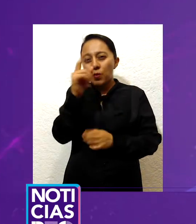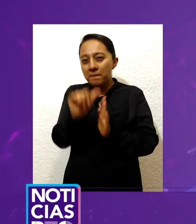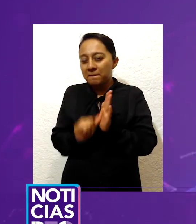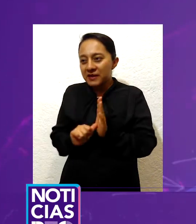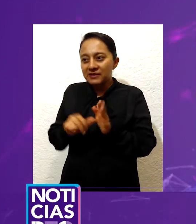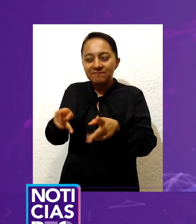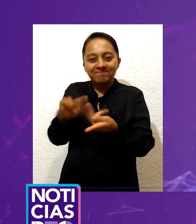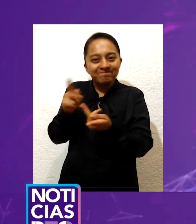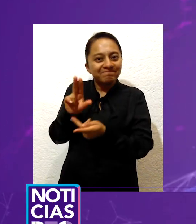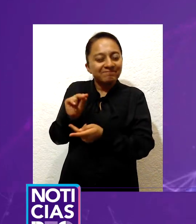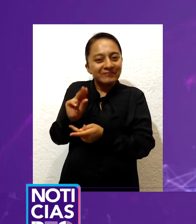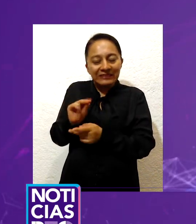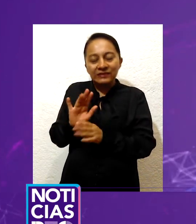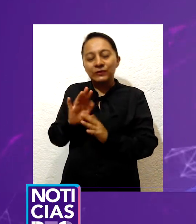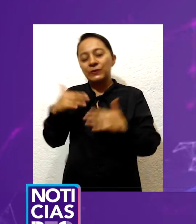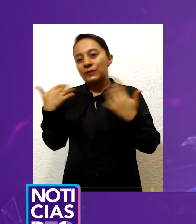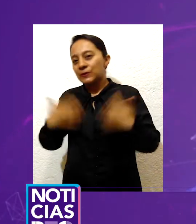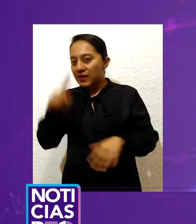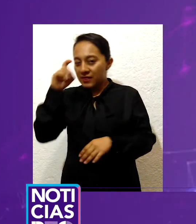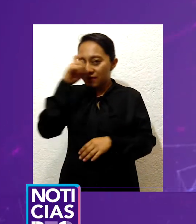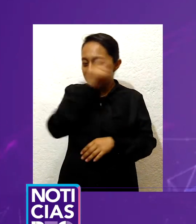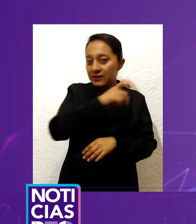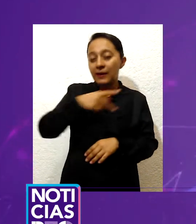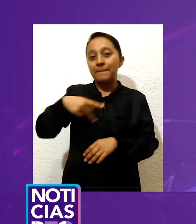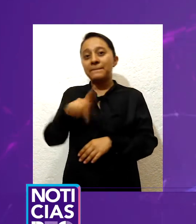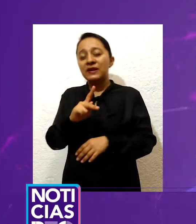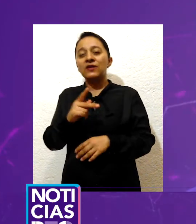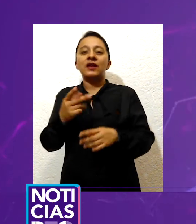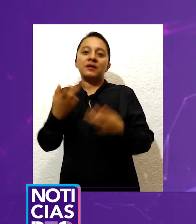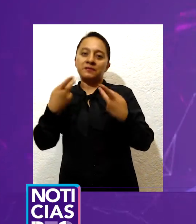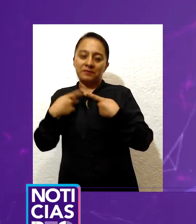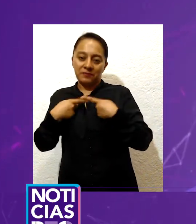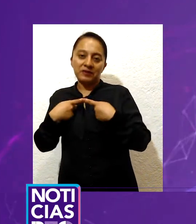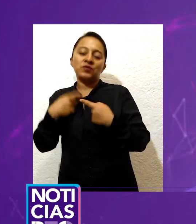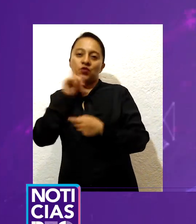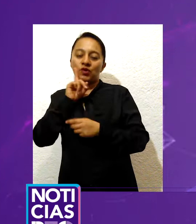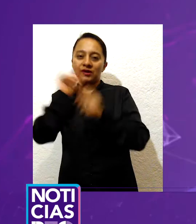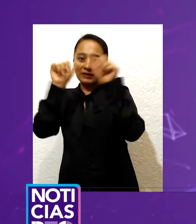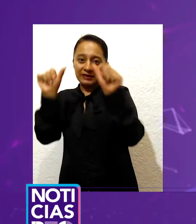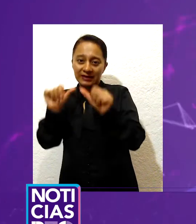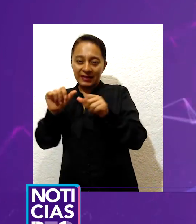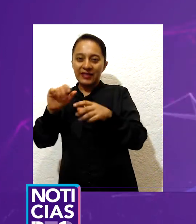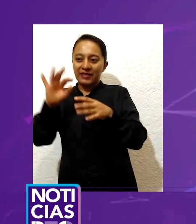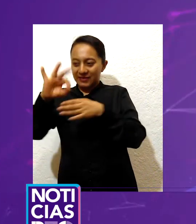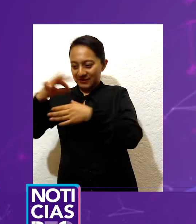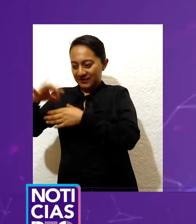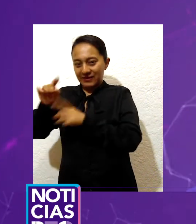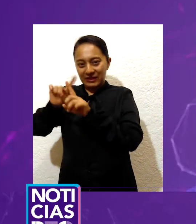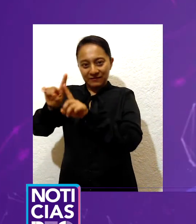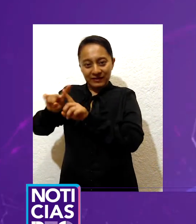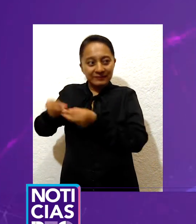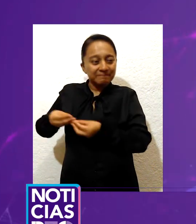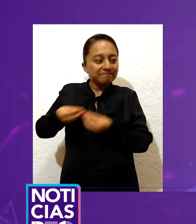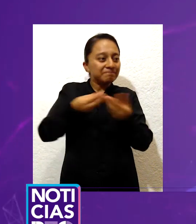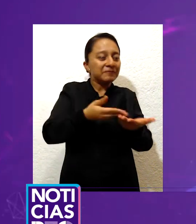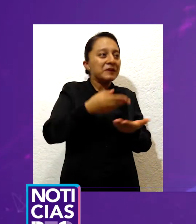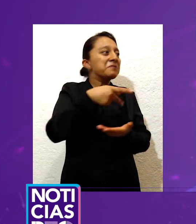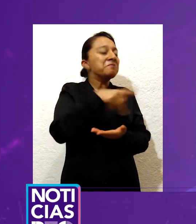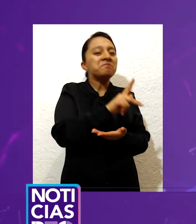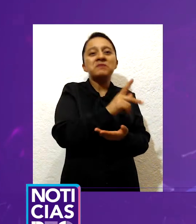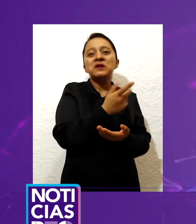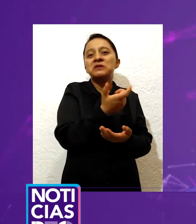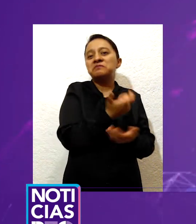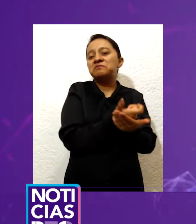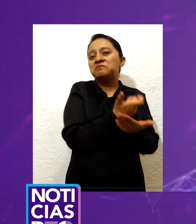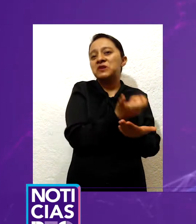para los distintos productos que elaboran y no había dinero para pagarles su trabajo, pues no tuvieron ventas en un mes. Fue cuando, viendo el ejemplo de